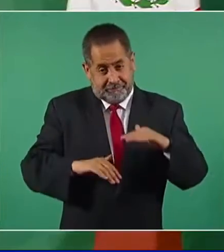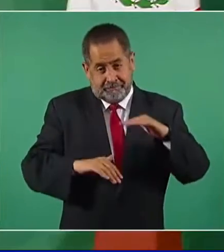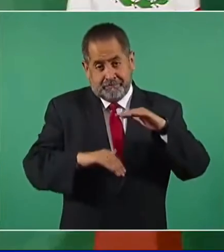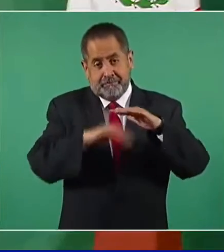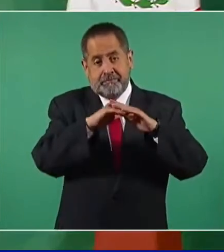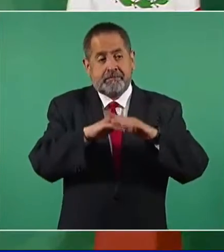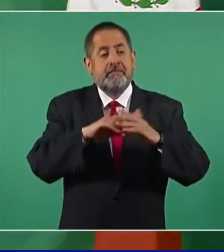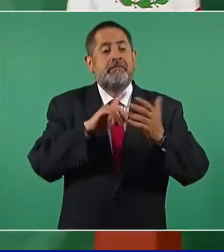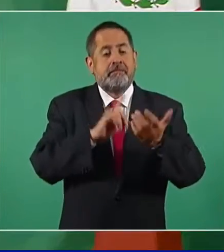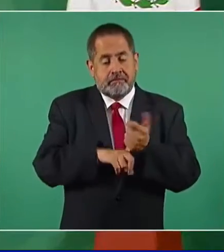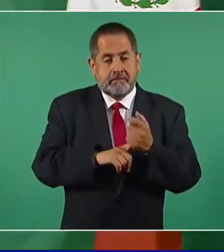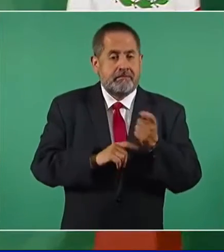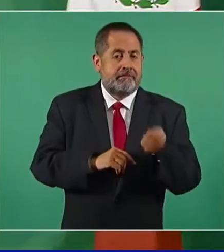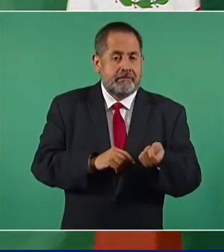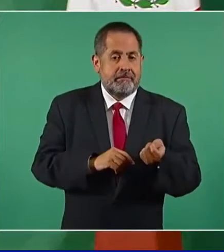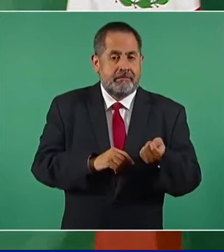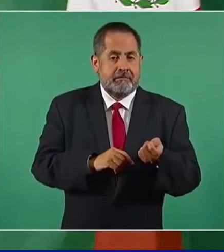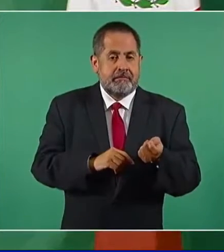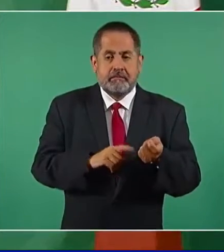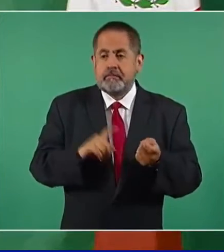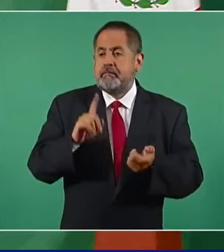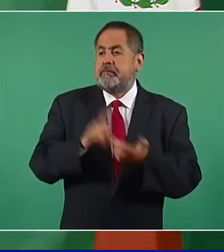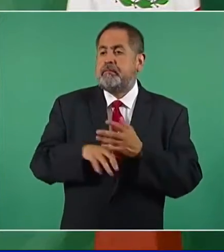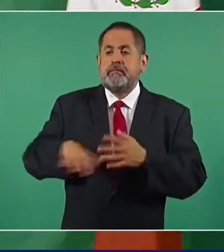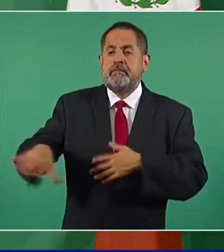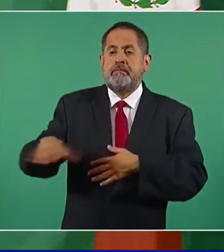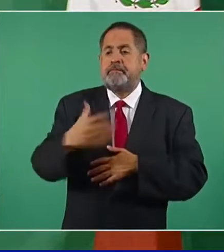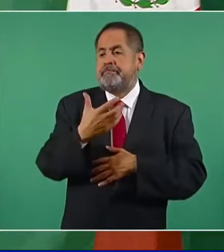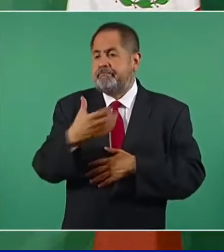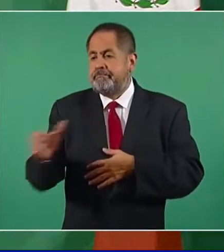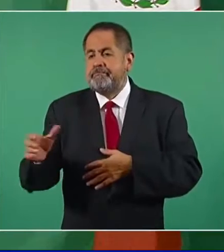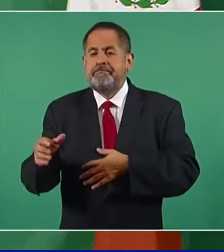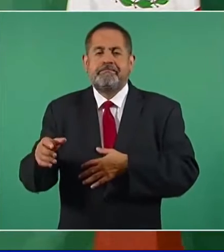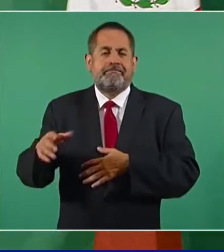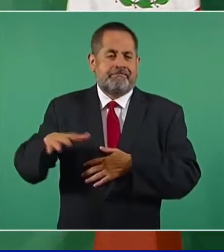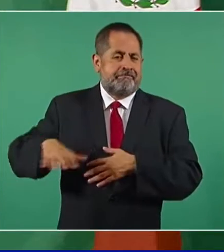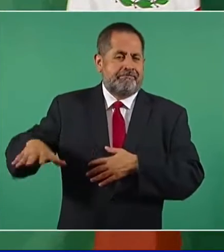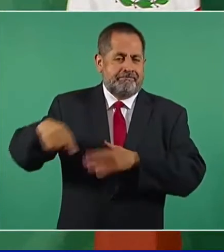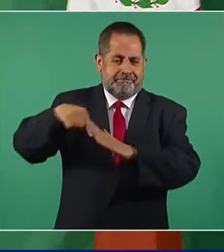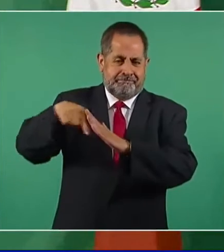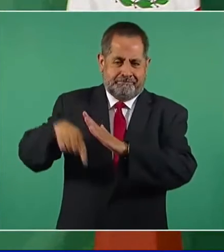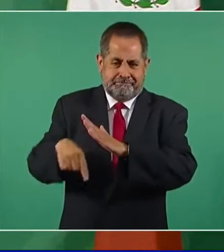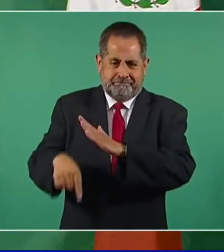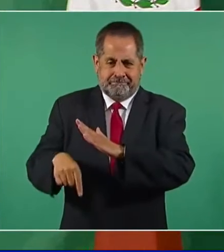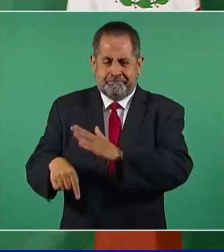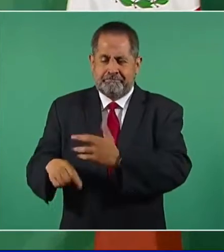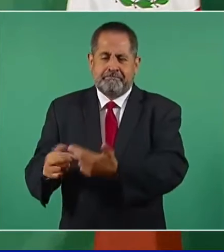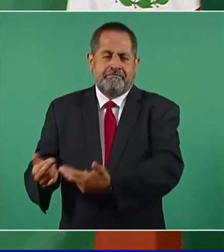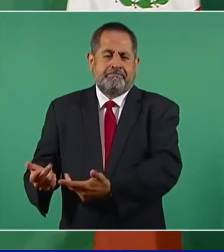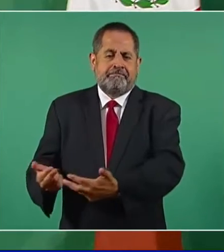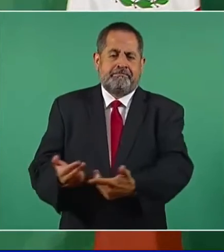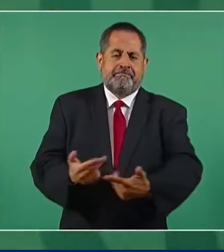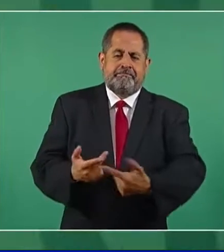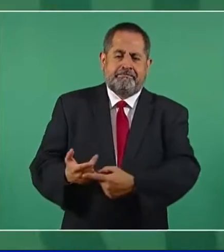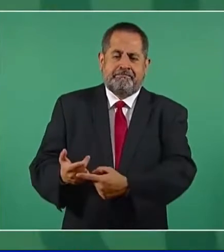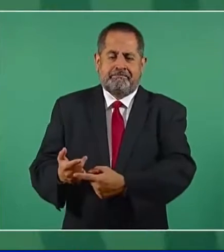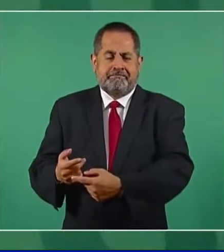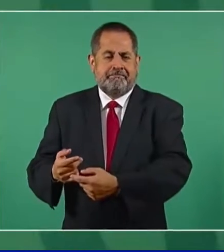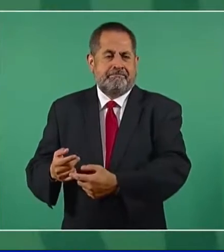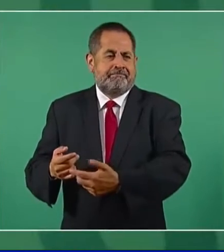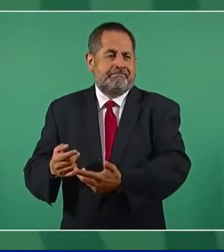echaron a perder los campos y afectaron el yacimiento principal,